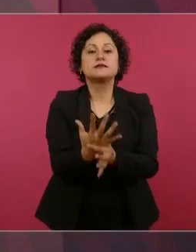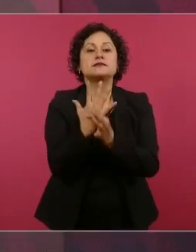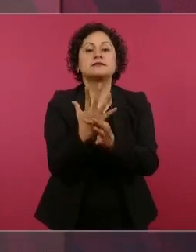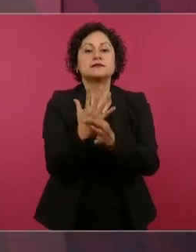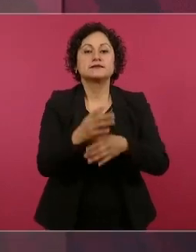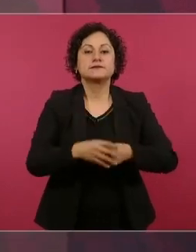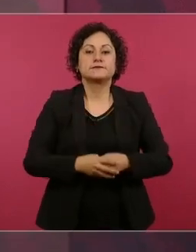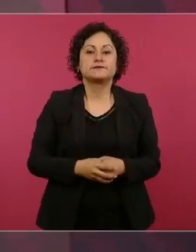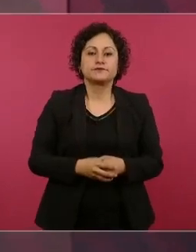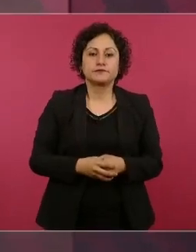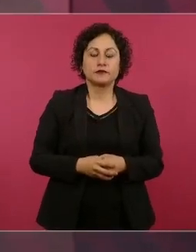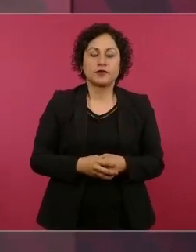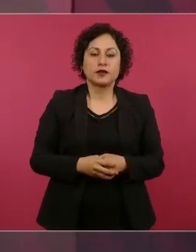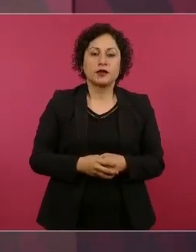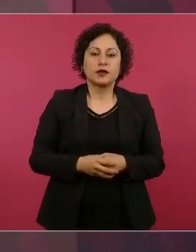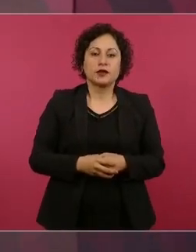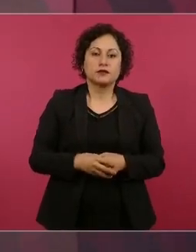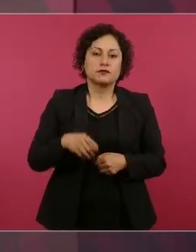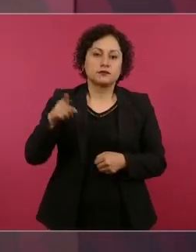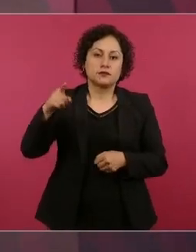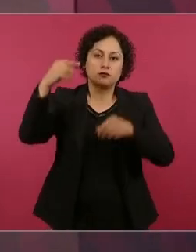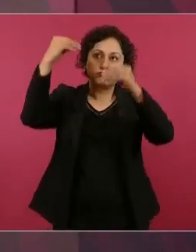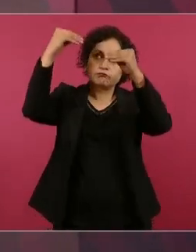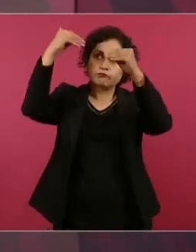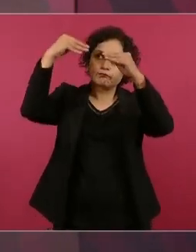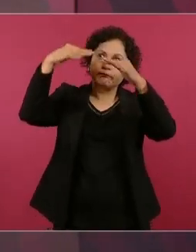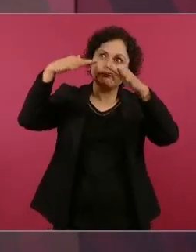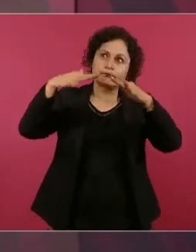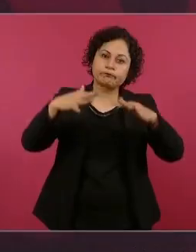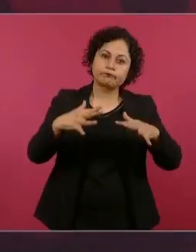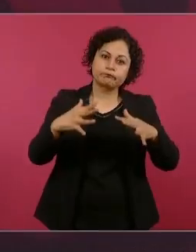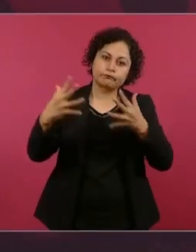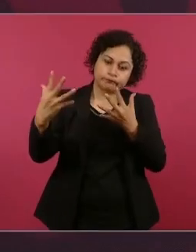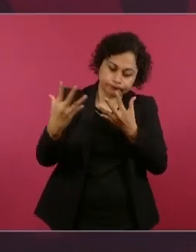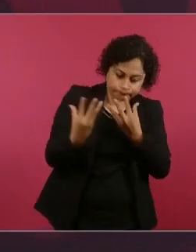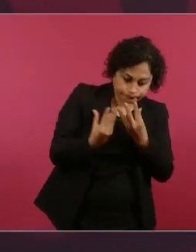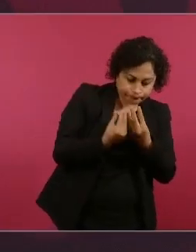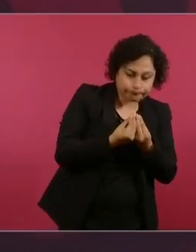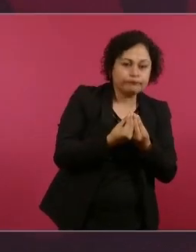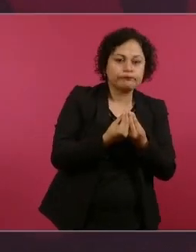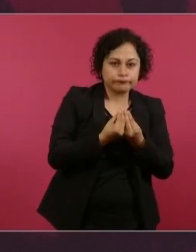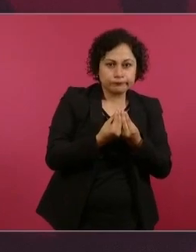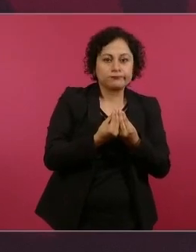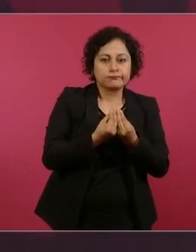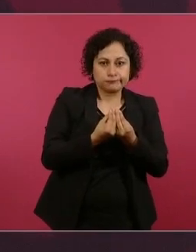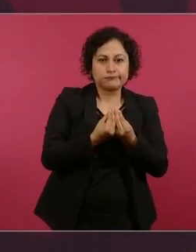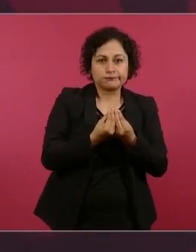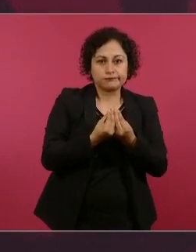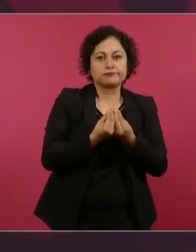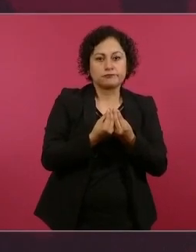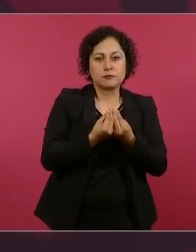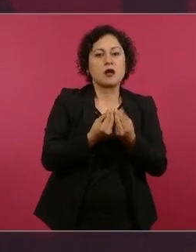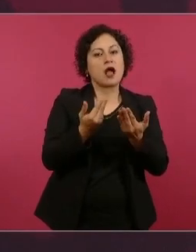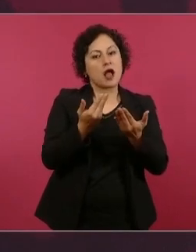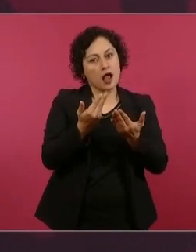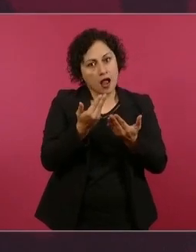acompañe en esta empresa